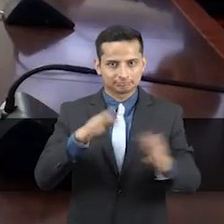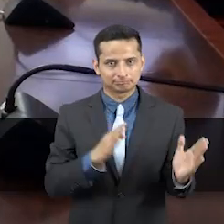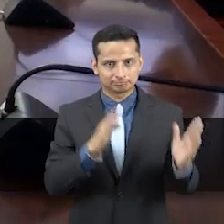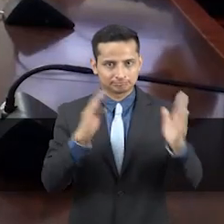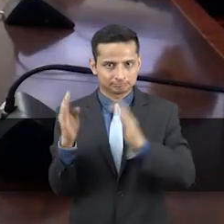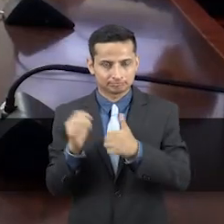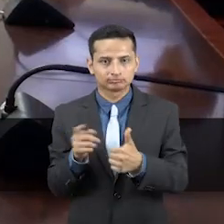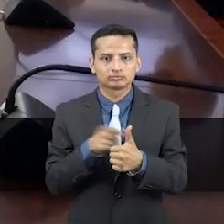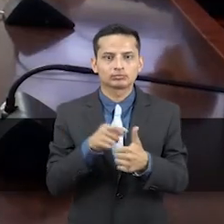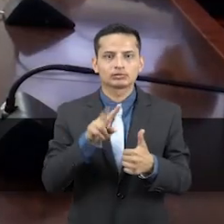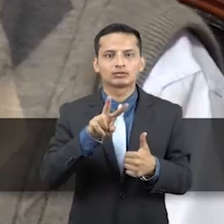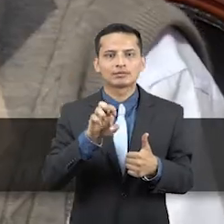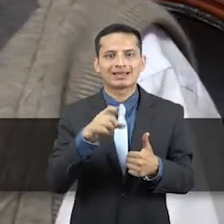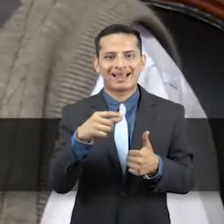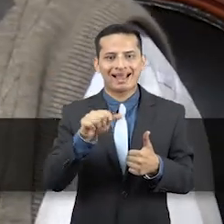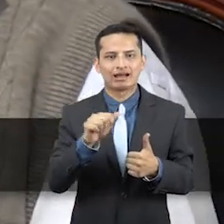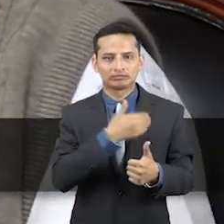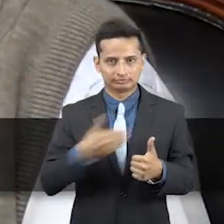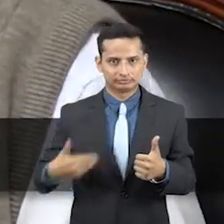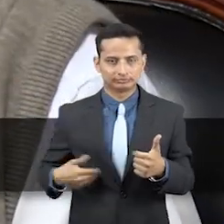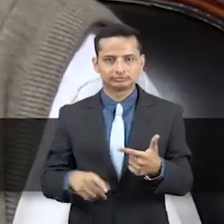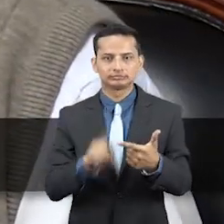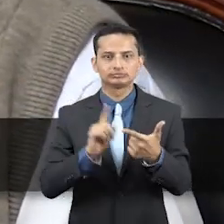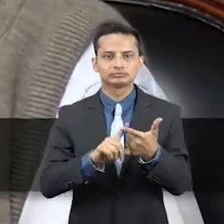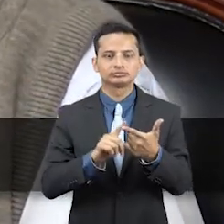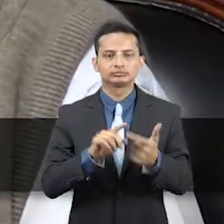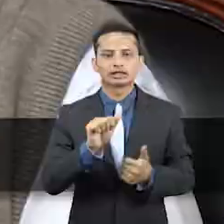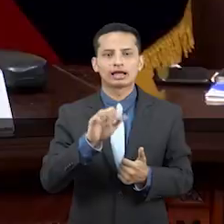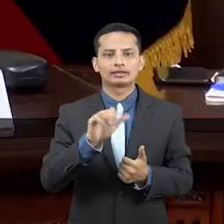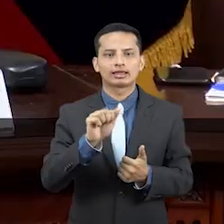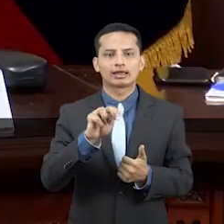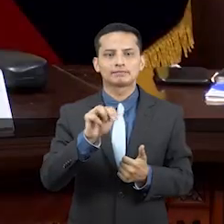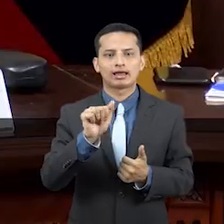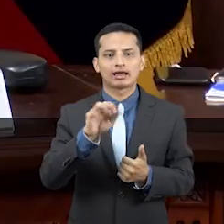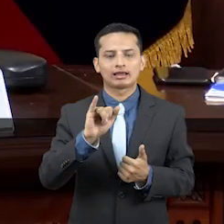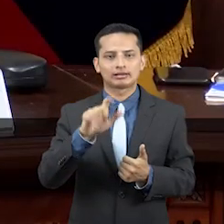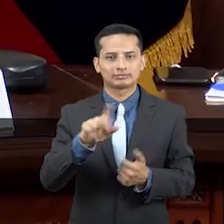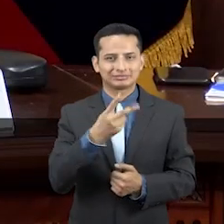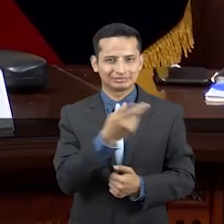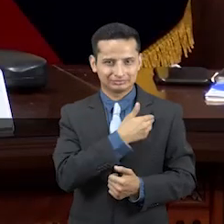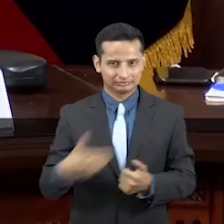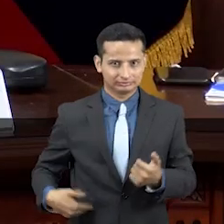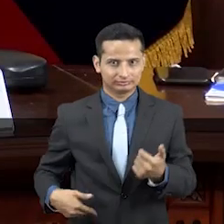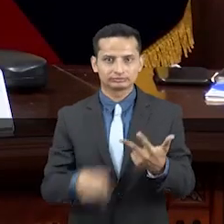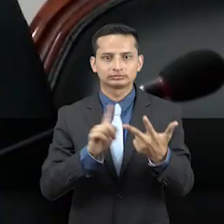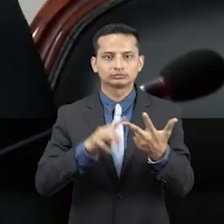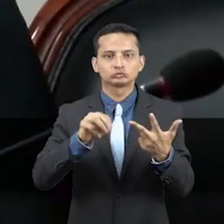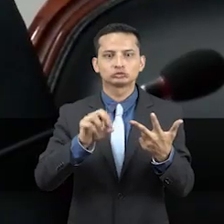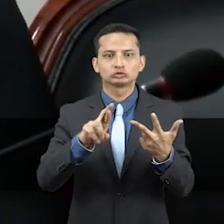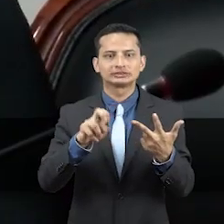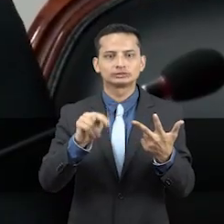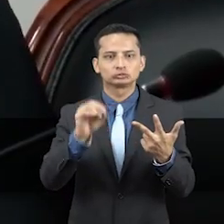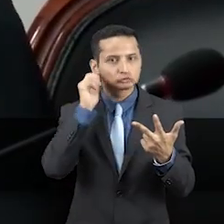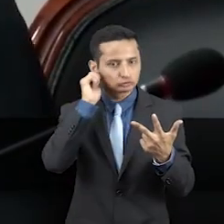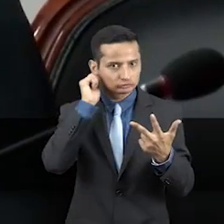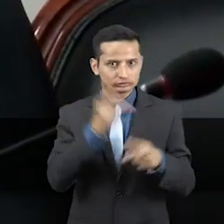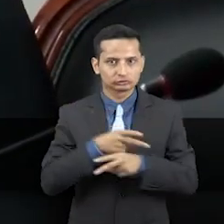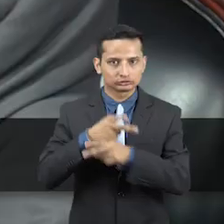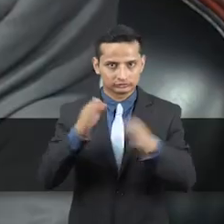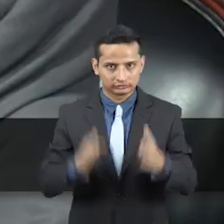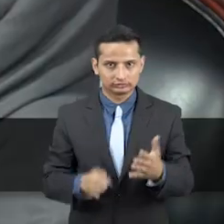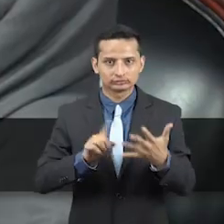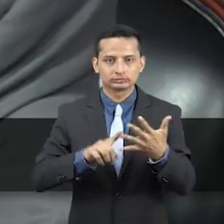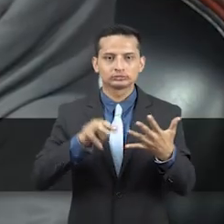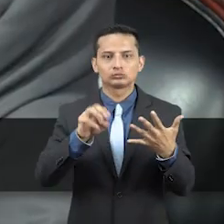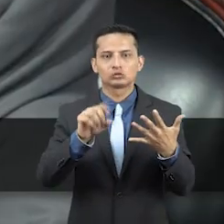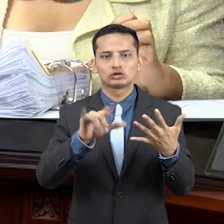Transitorio, conformado por Gustavo Vega Delgado, presidente, Diana Atamaint, vicepresidenta, Camila Moreno, consejera,